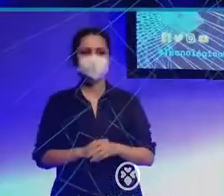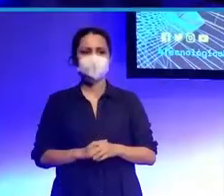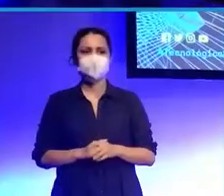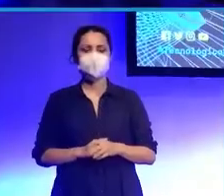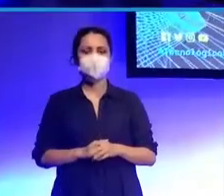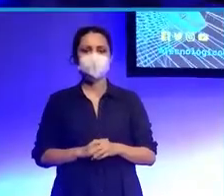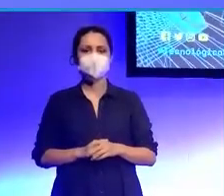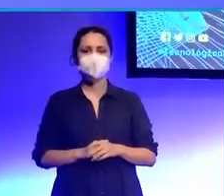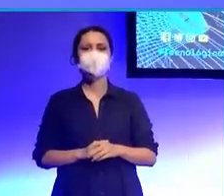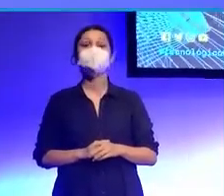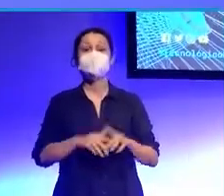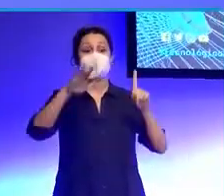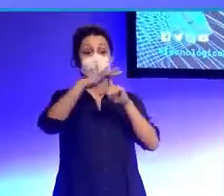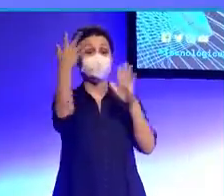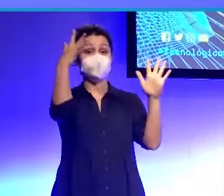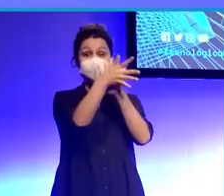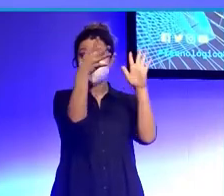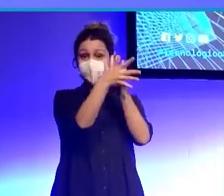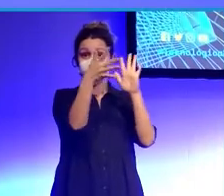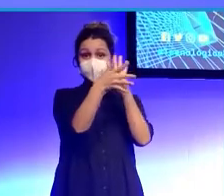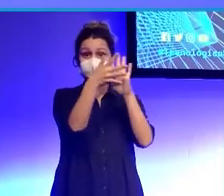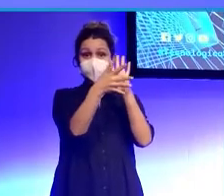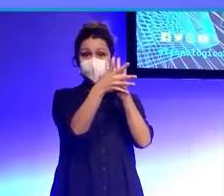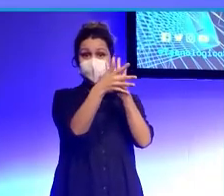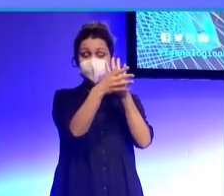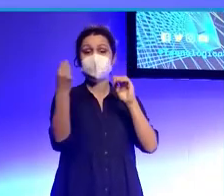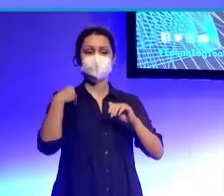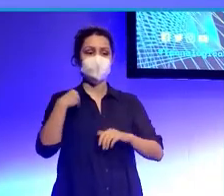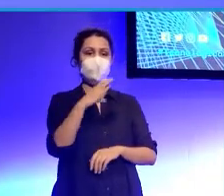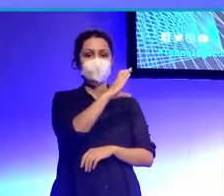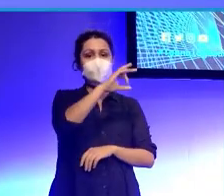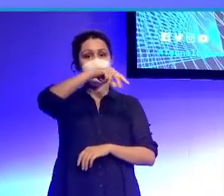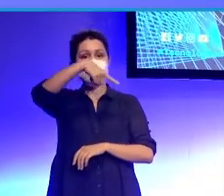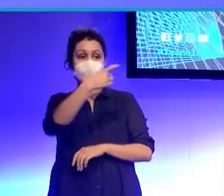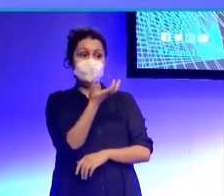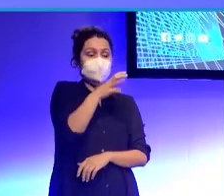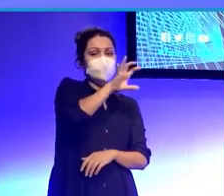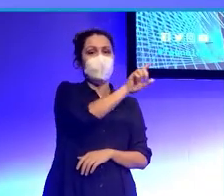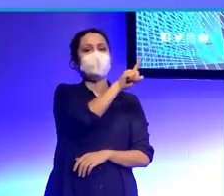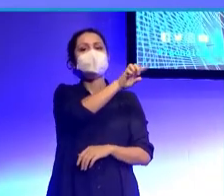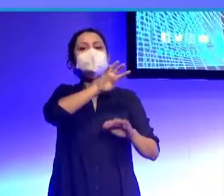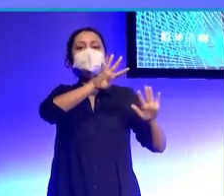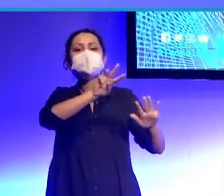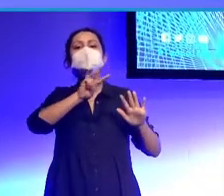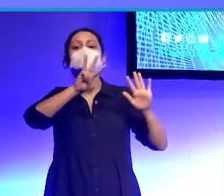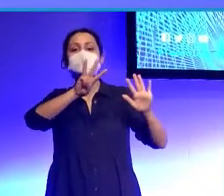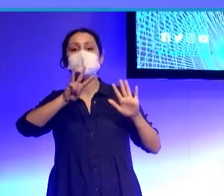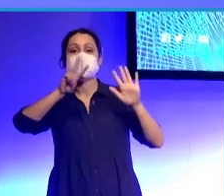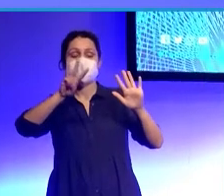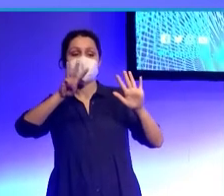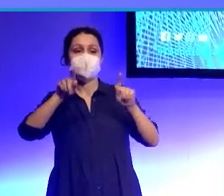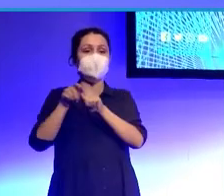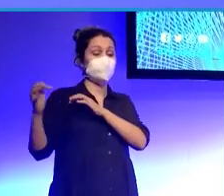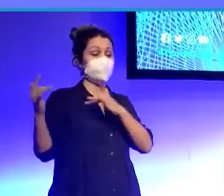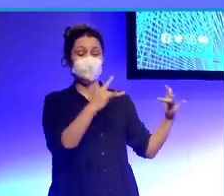Les pongo en contexto. República Democrática del Congo, 1998. Dos equipos locales se disputan la